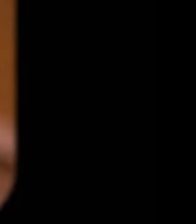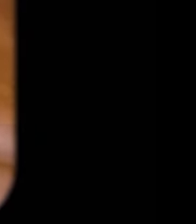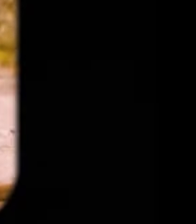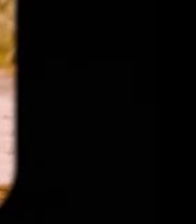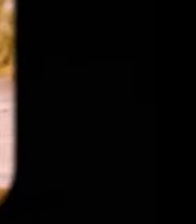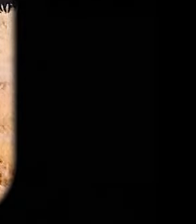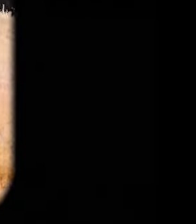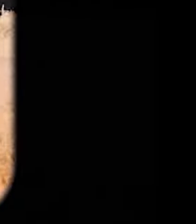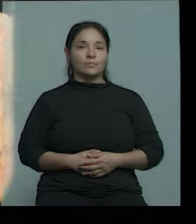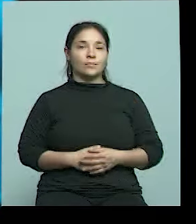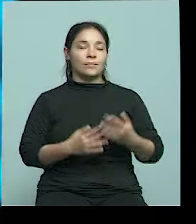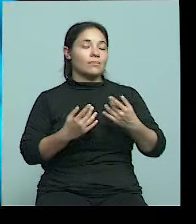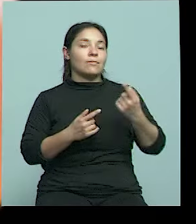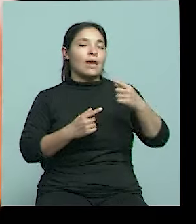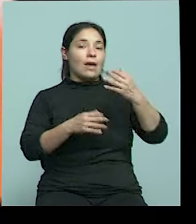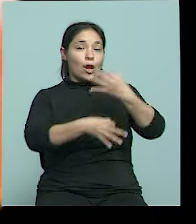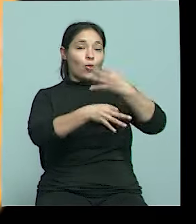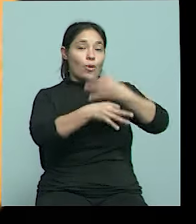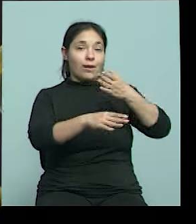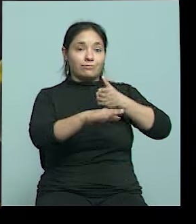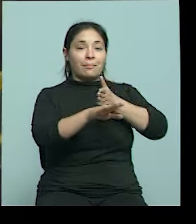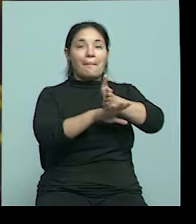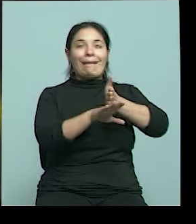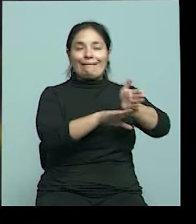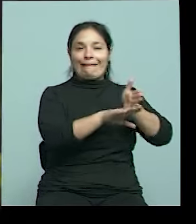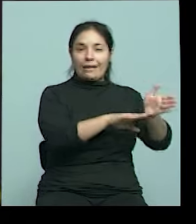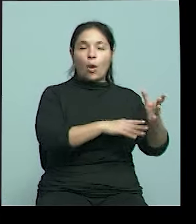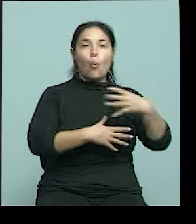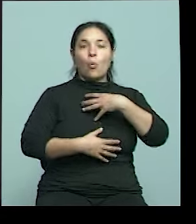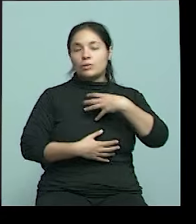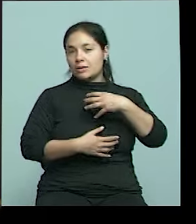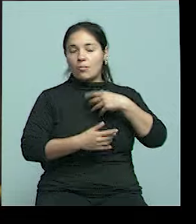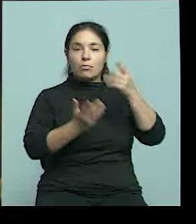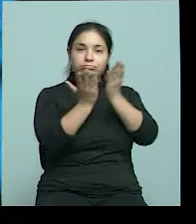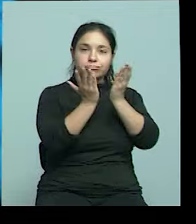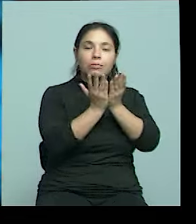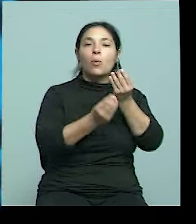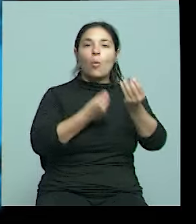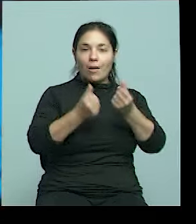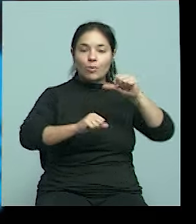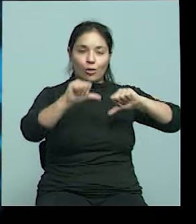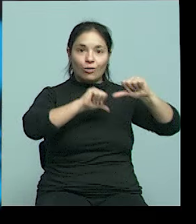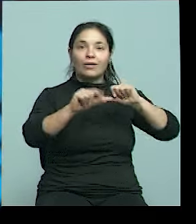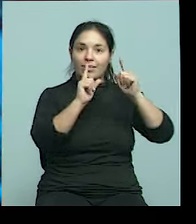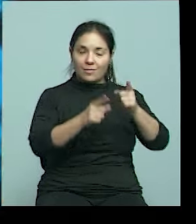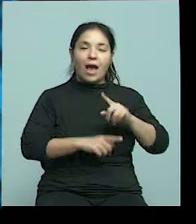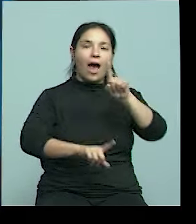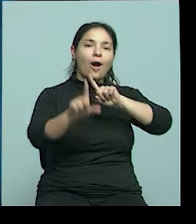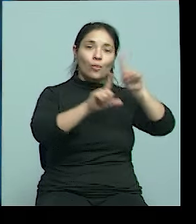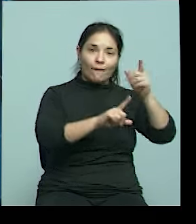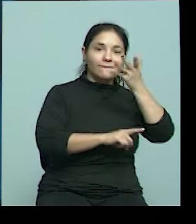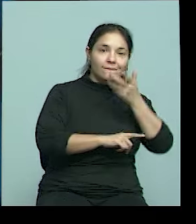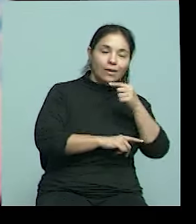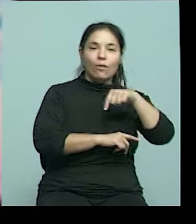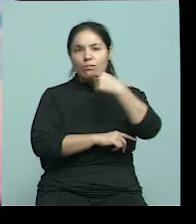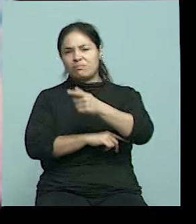Una de las materias que tenemos que a probar cuando cruzamos la secundaria es biología. A algunas personas les gusta más y otras menos